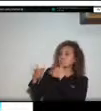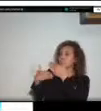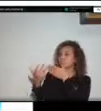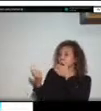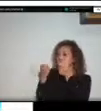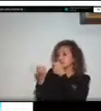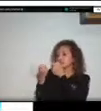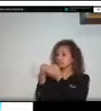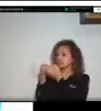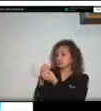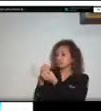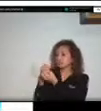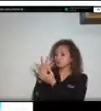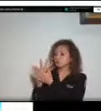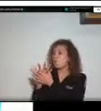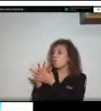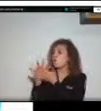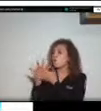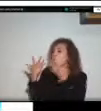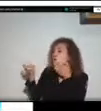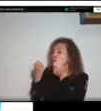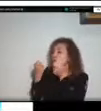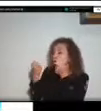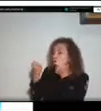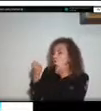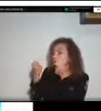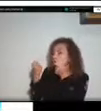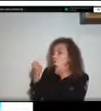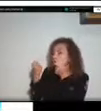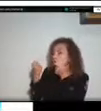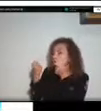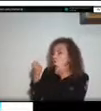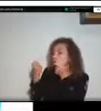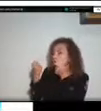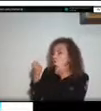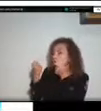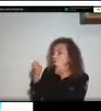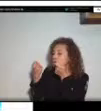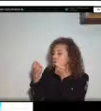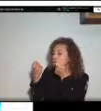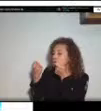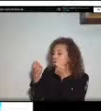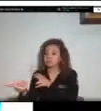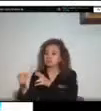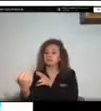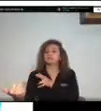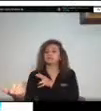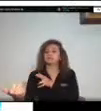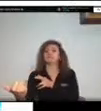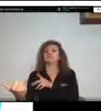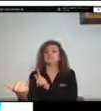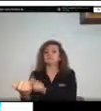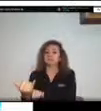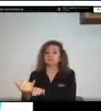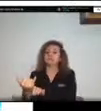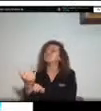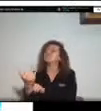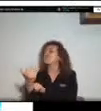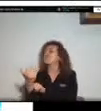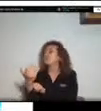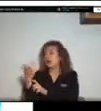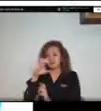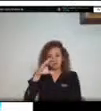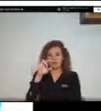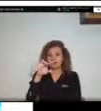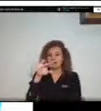y llegan al valle aluvial con todo ese aporte de sedimentos depositando abanicos